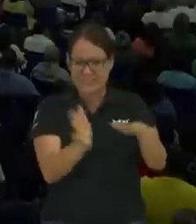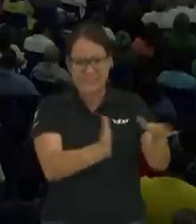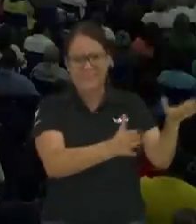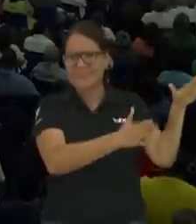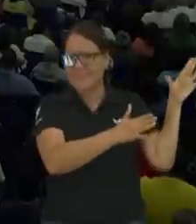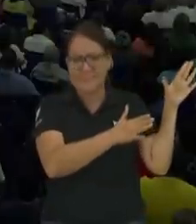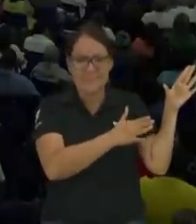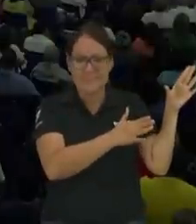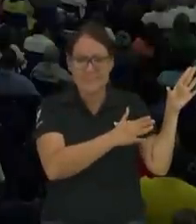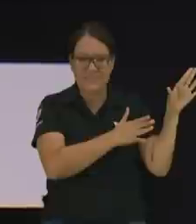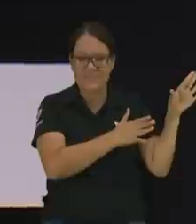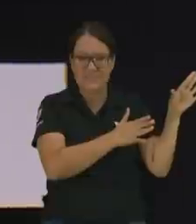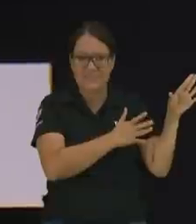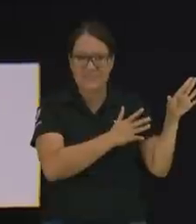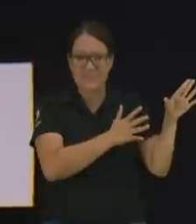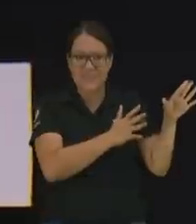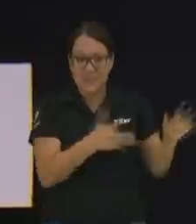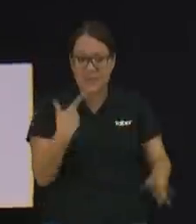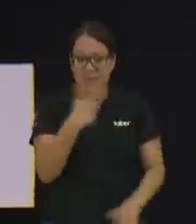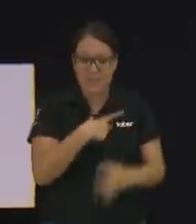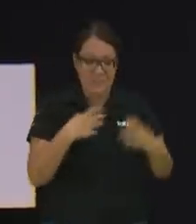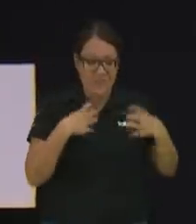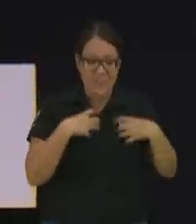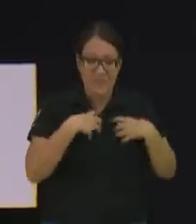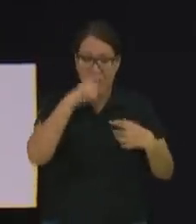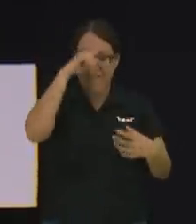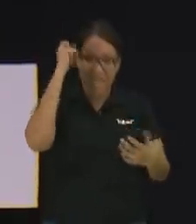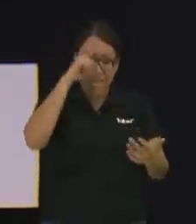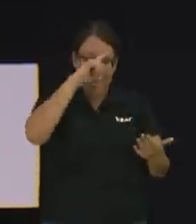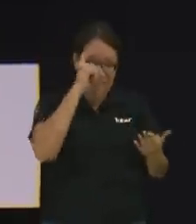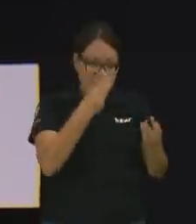Nosotros no vivimos para hacer dinero.